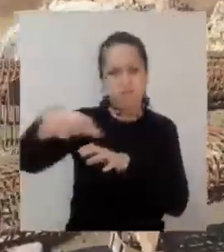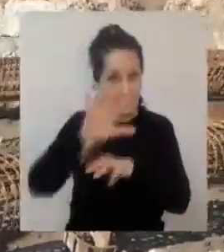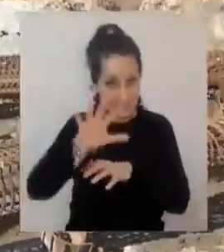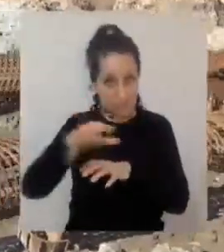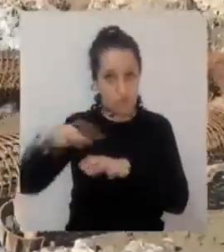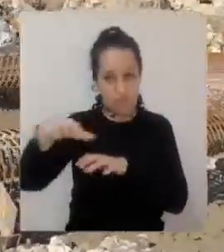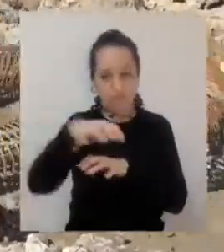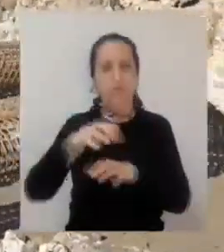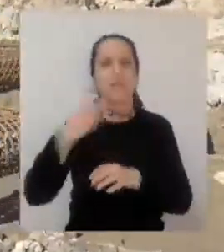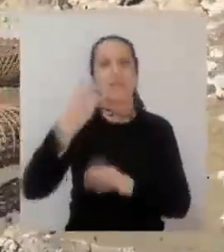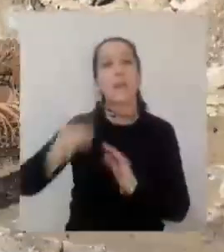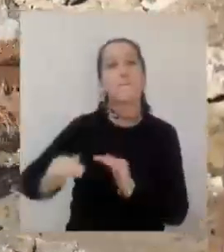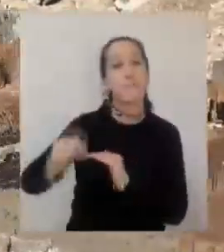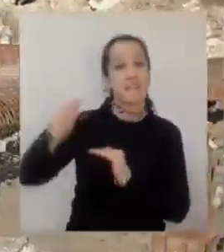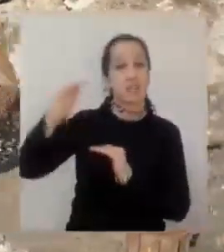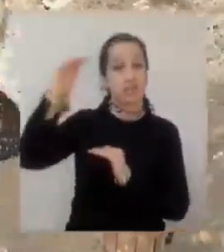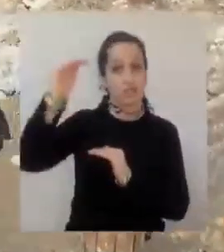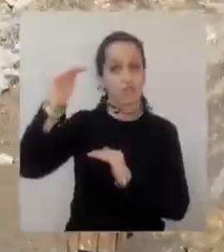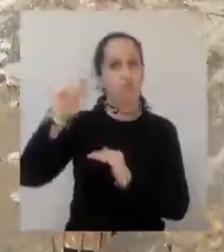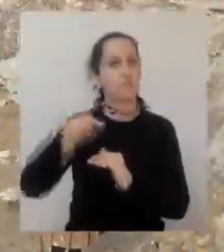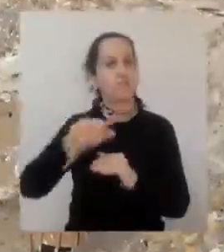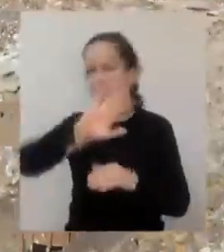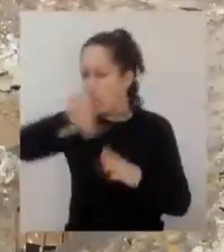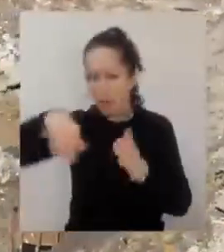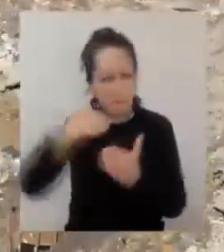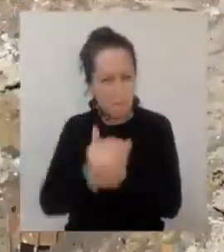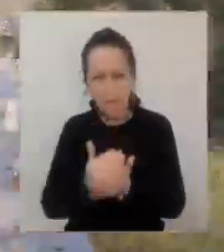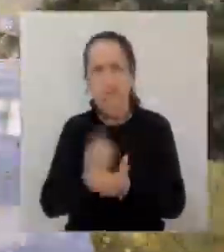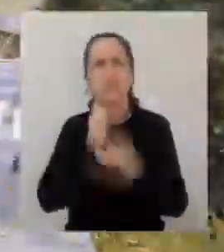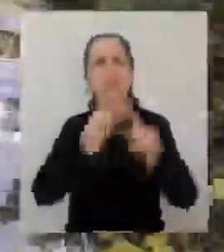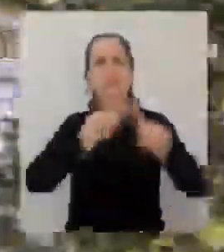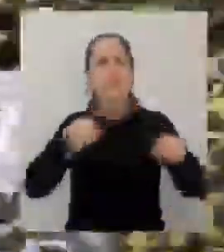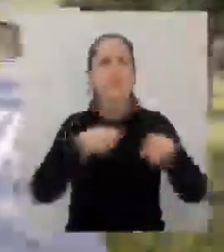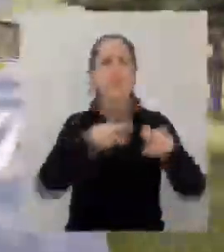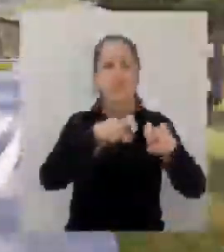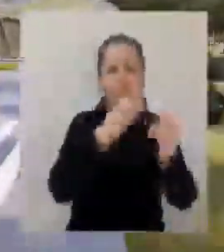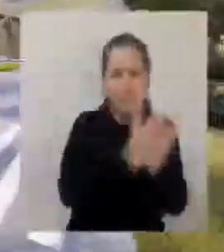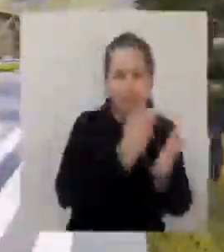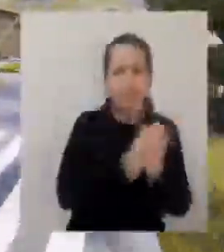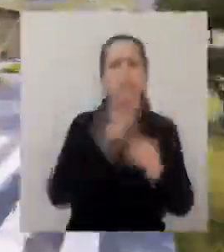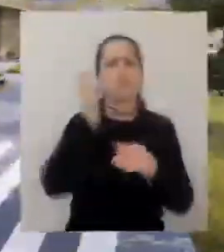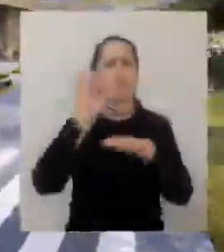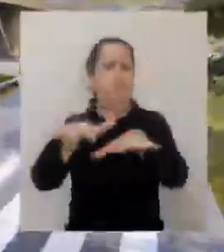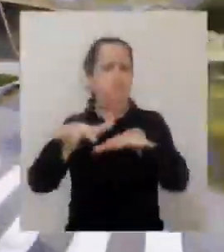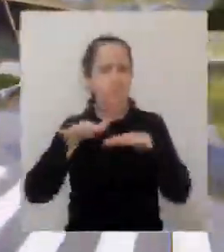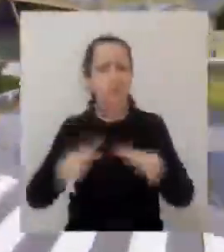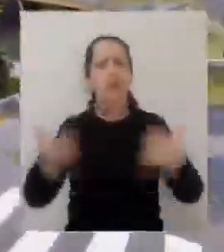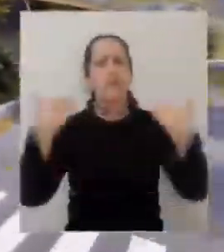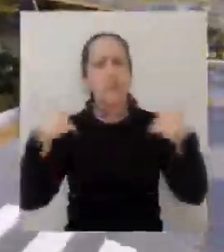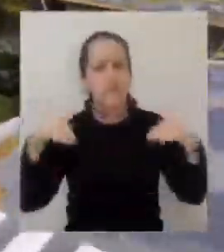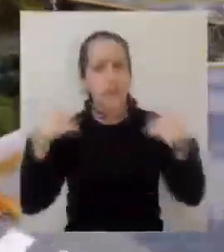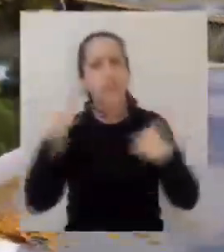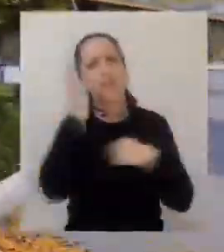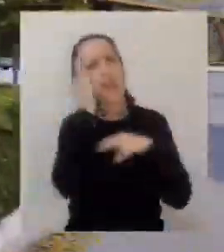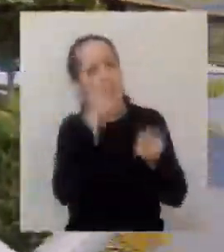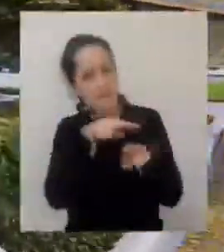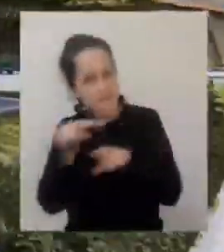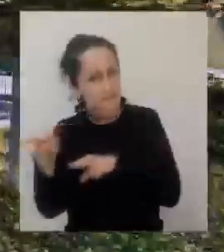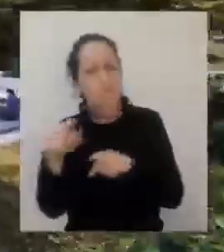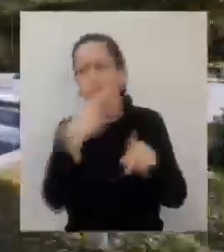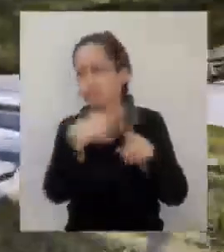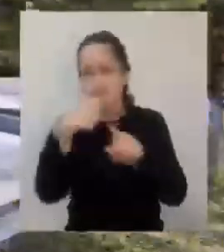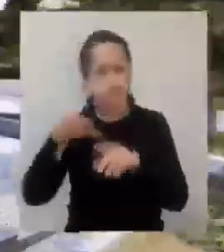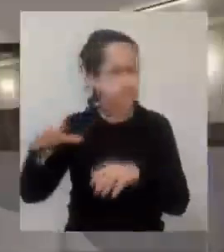hormigón armado de tres pisos, completamente equipados con salas de clases, auditorios, gimnasio, habitaciones, entre